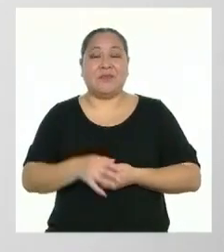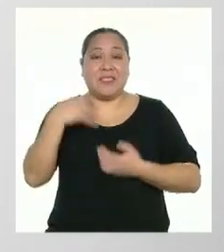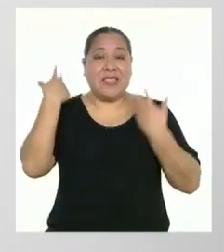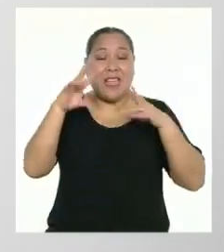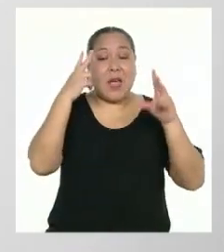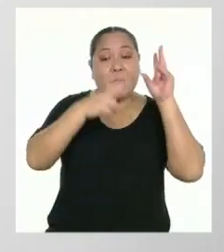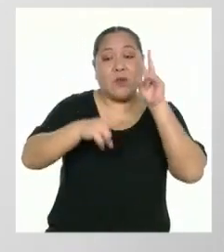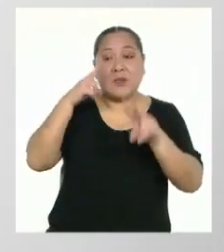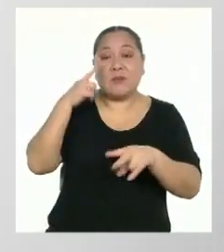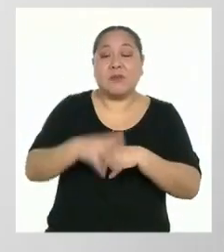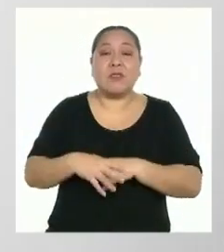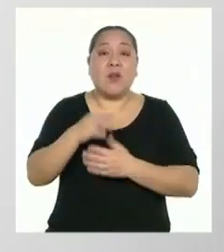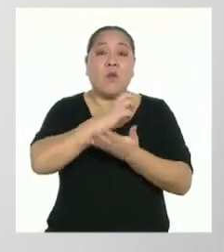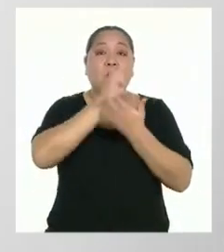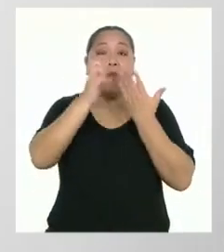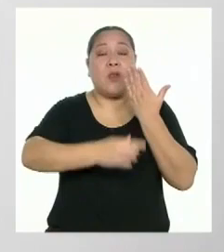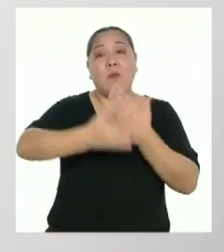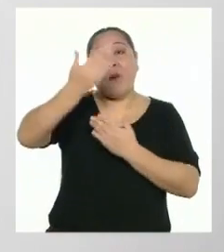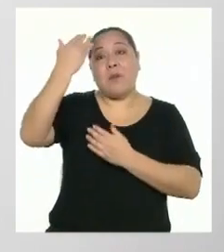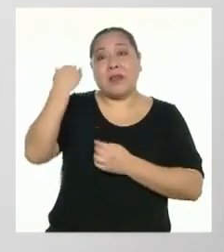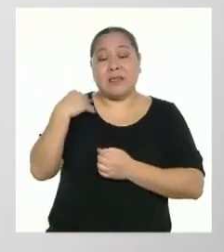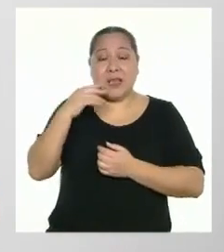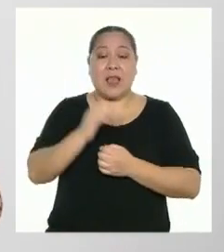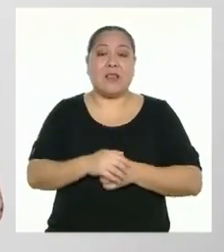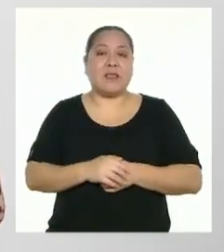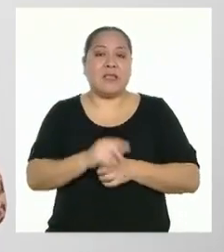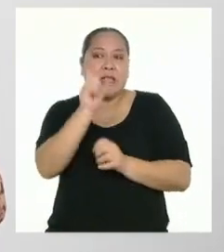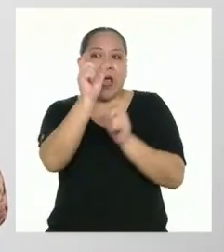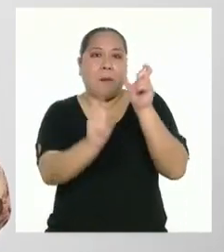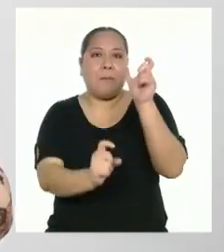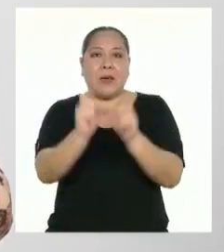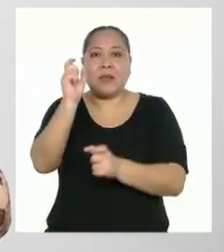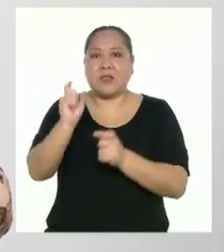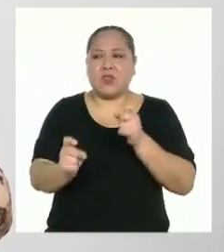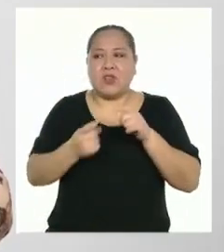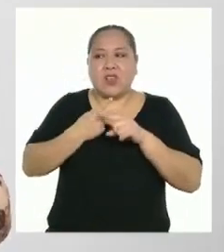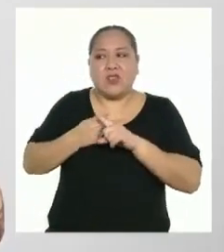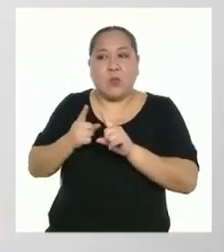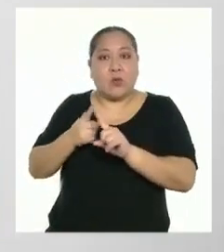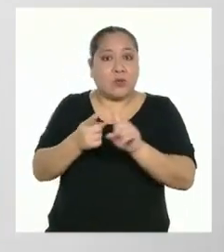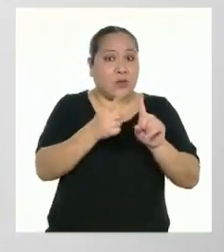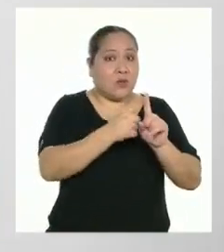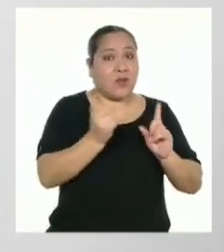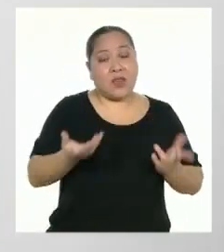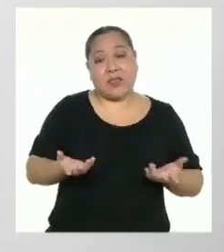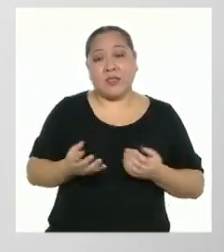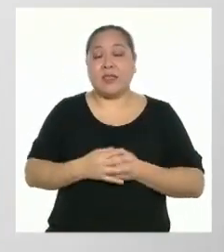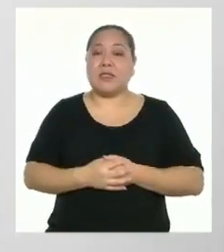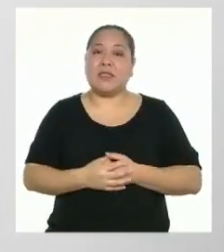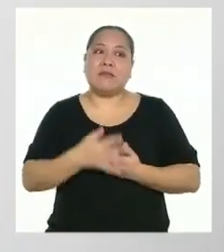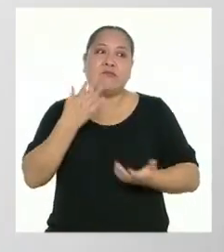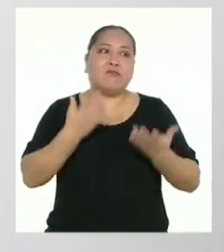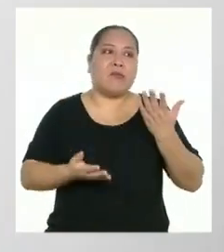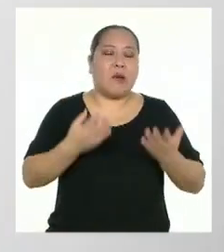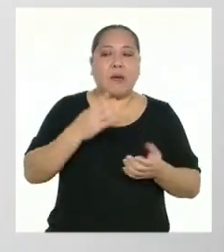visto en programas anteriores, las personas somos todas muy diversas, ya sea por nuestro lugar de procedencia y